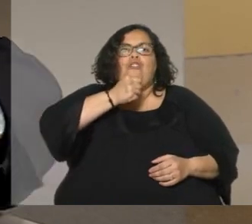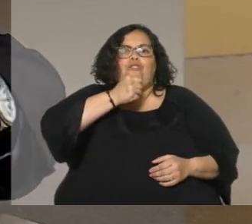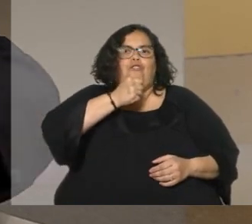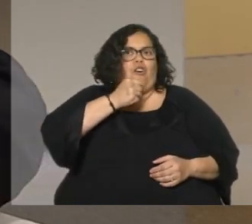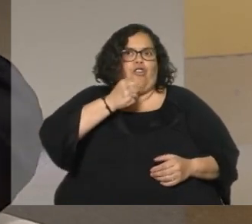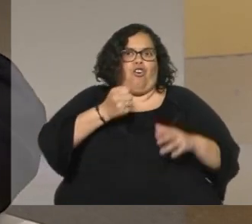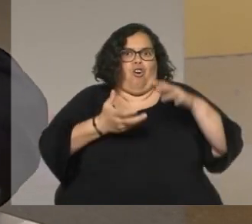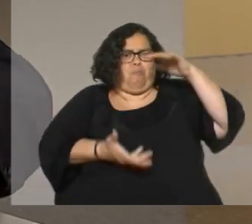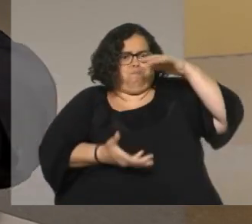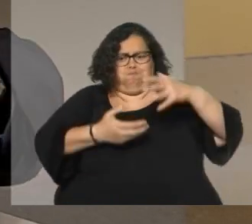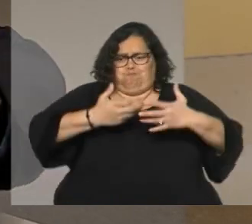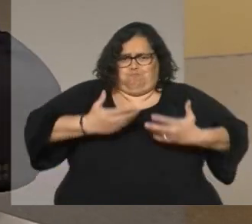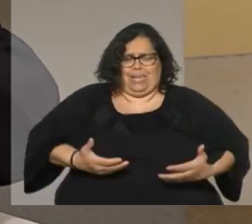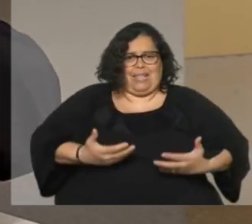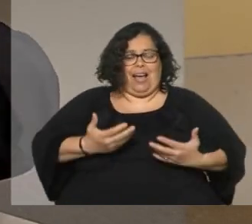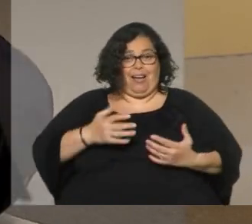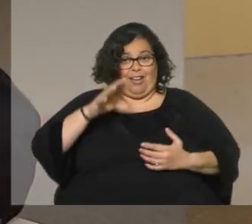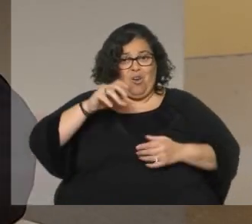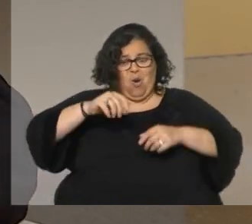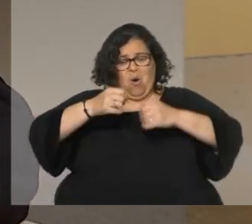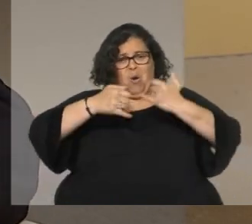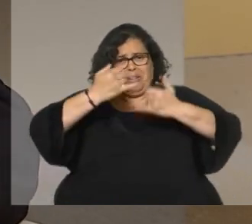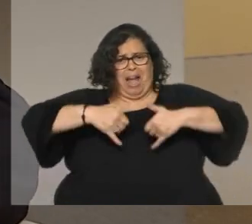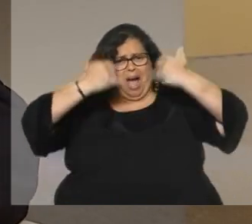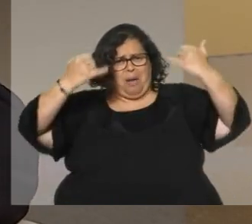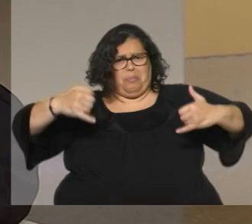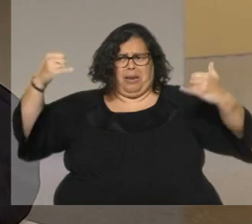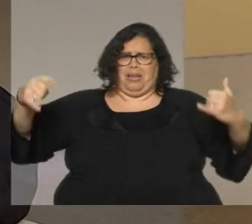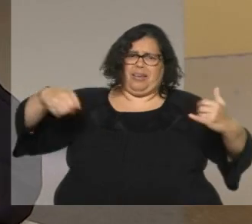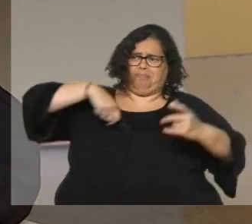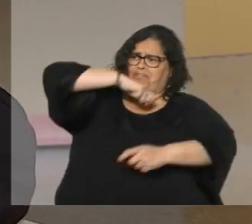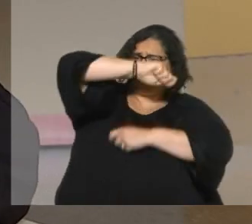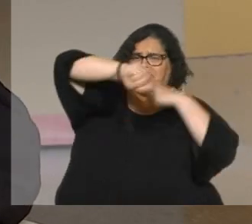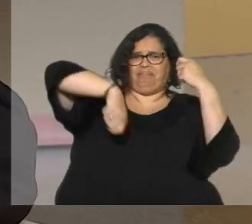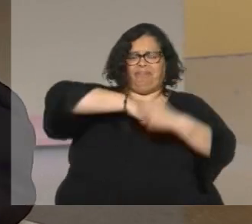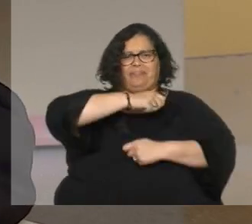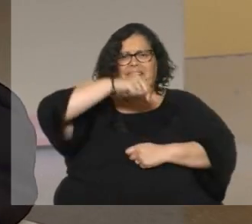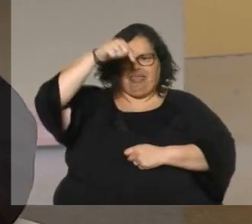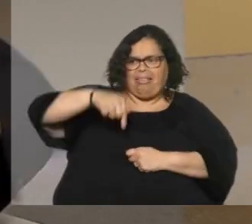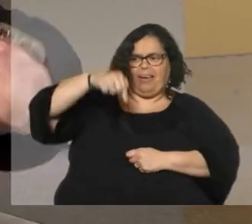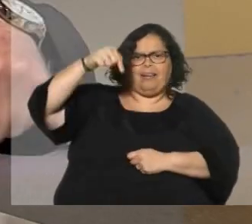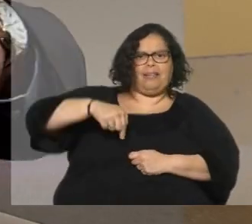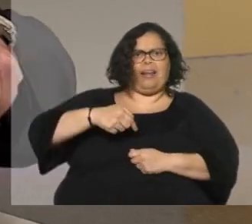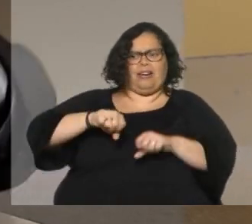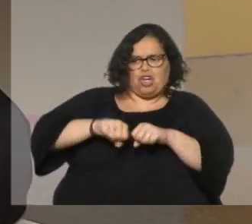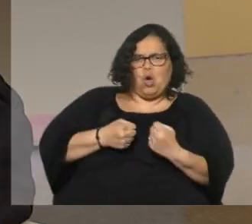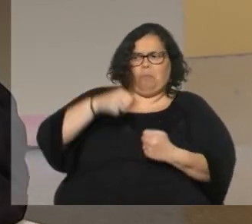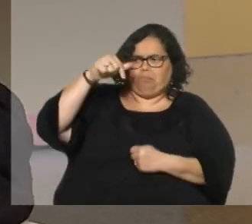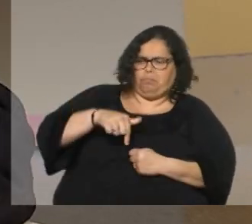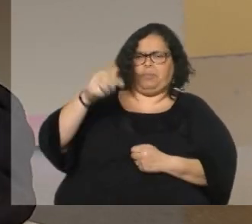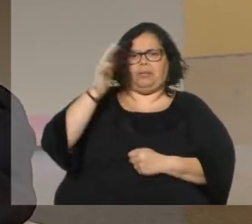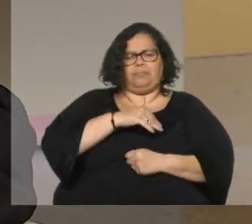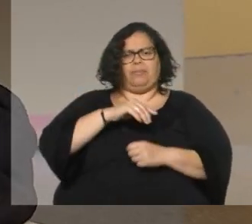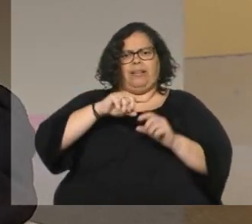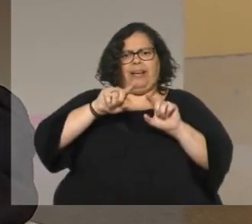y pesadísimos y los cables que se enroscaban por todos lados las teclas de grabador que a veces no andaba se te enroscaba la cinta